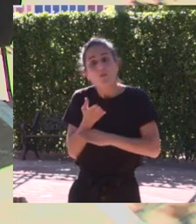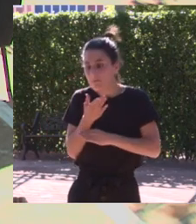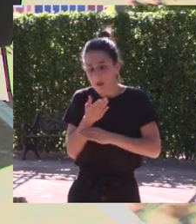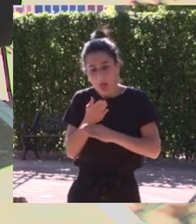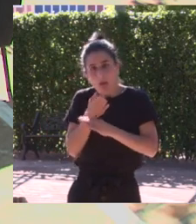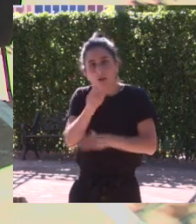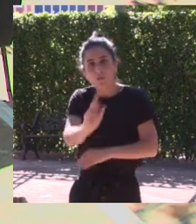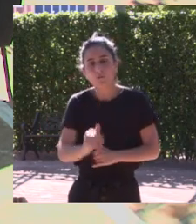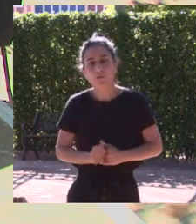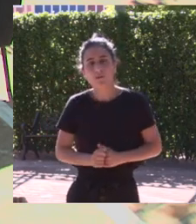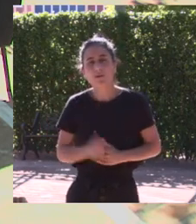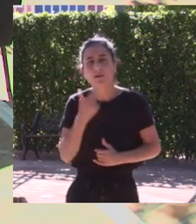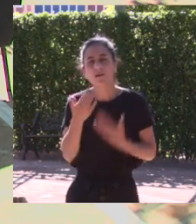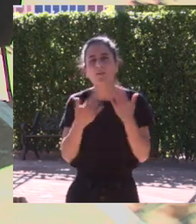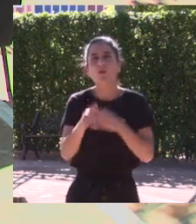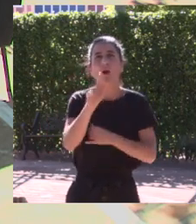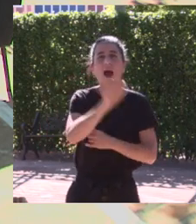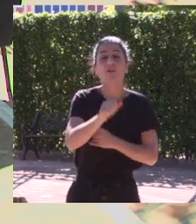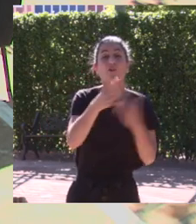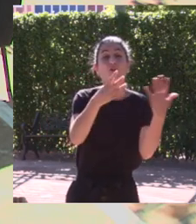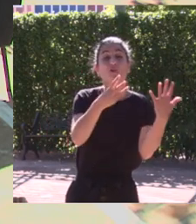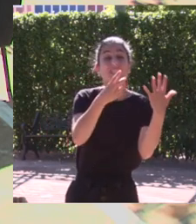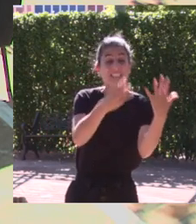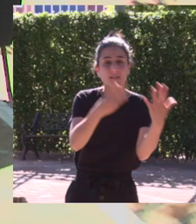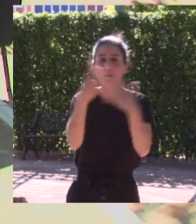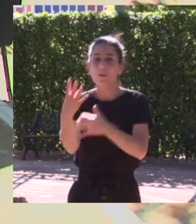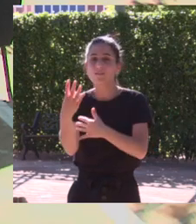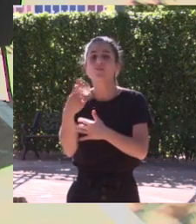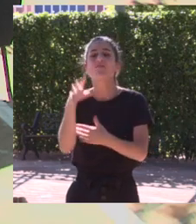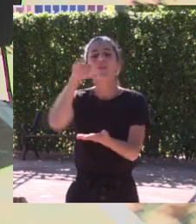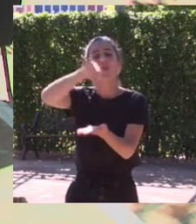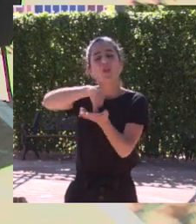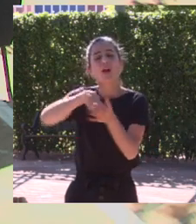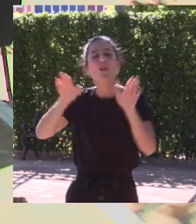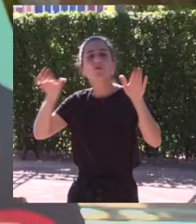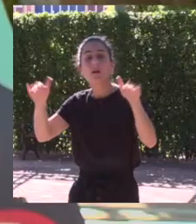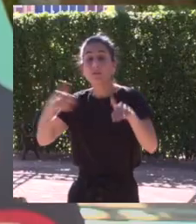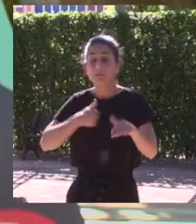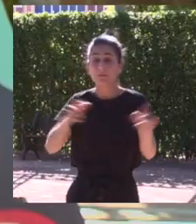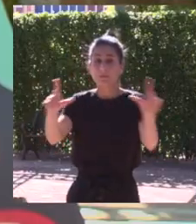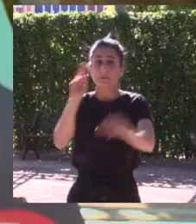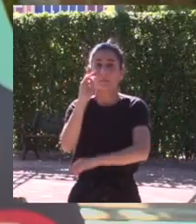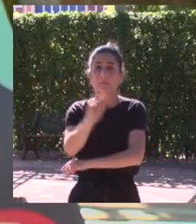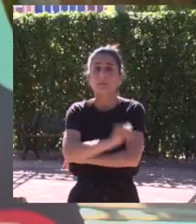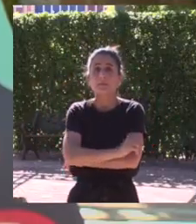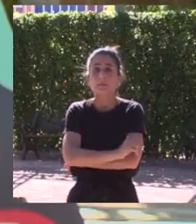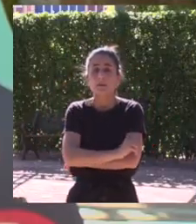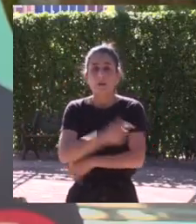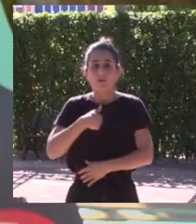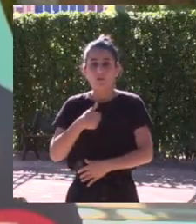no fui y estamos hablando del año 84 Los Ángeles yo los vi por la tele